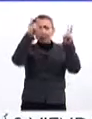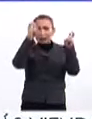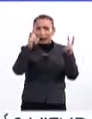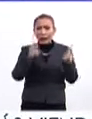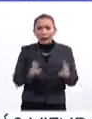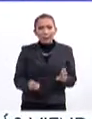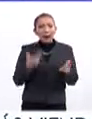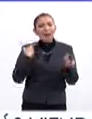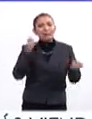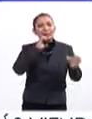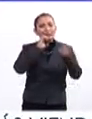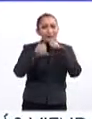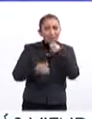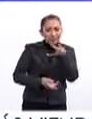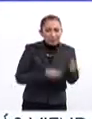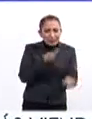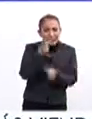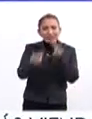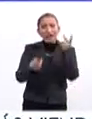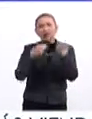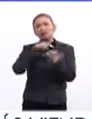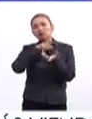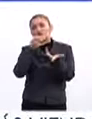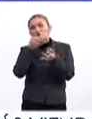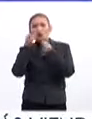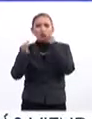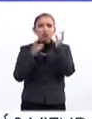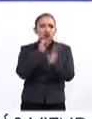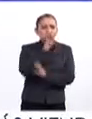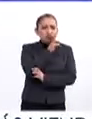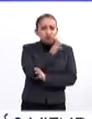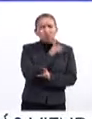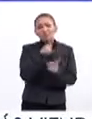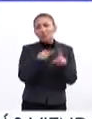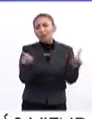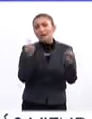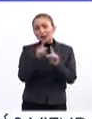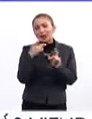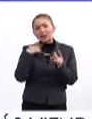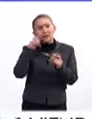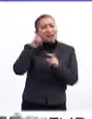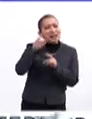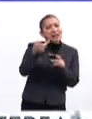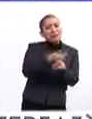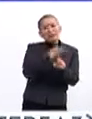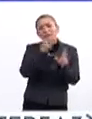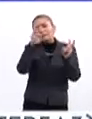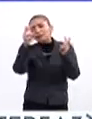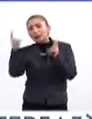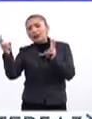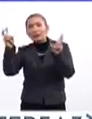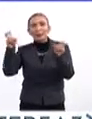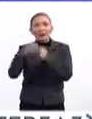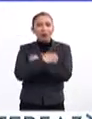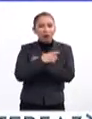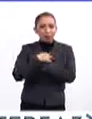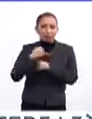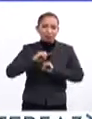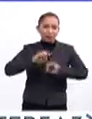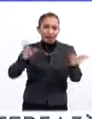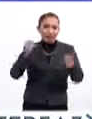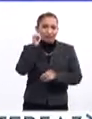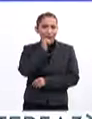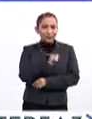contenidos, entrevistas, notas, noticias, y pues van a poder estar siguiendo los contenidos en materia de educación, que por